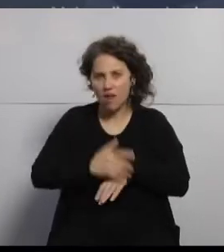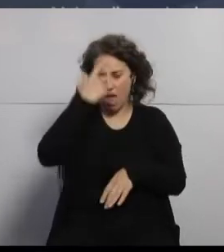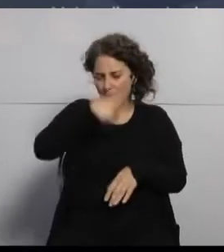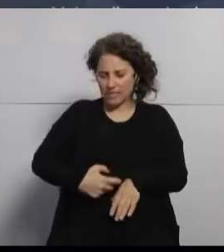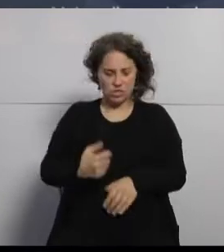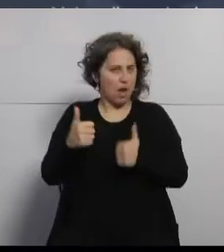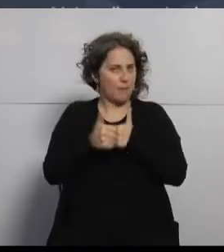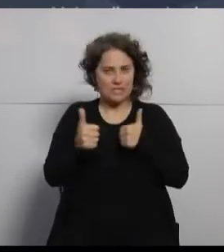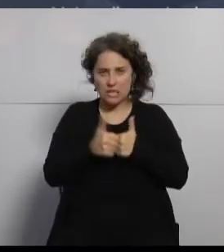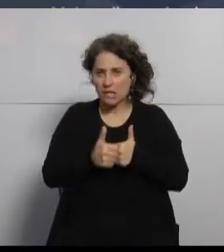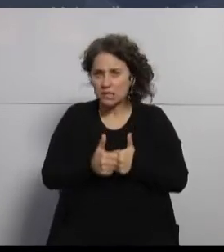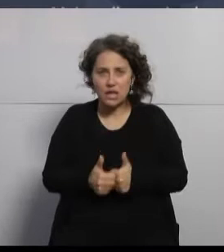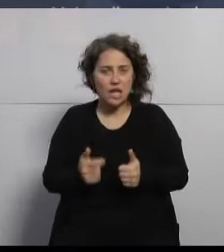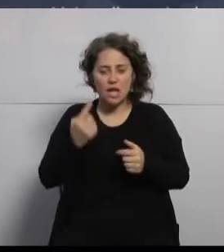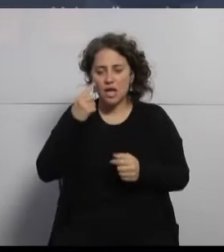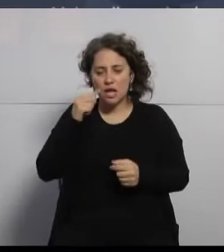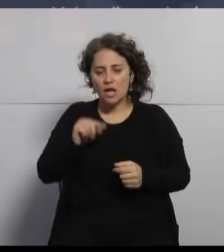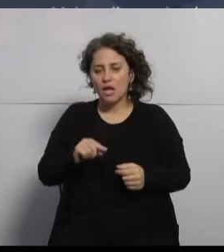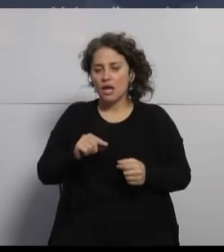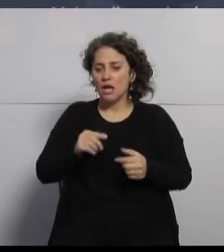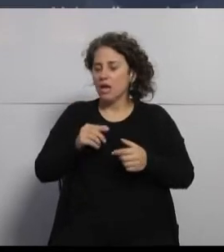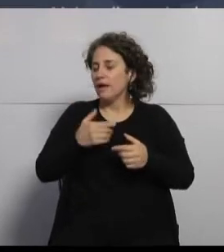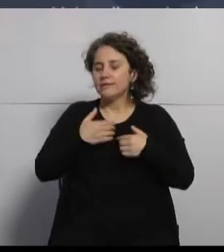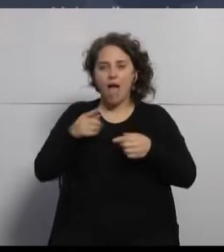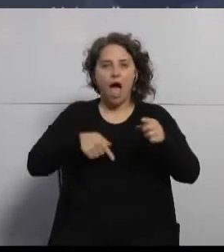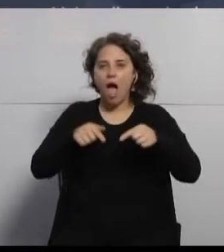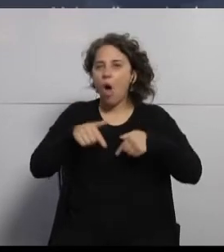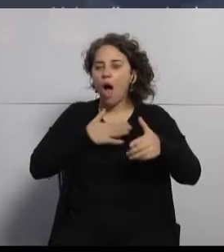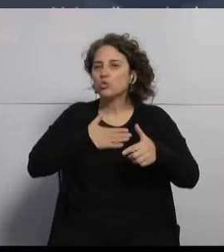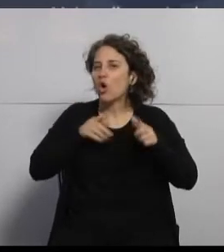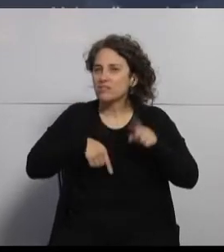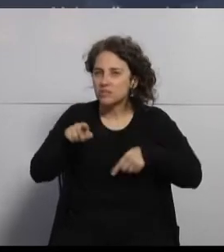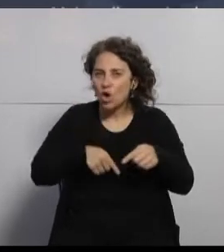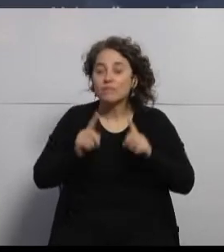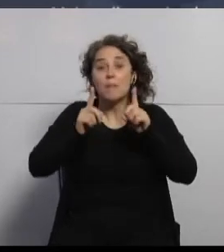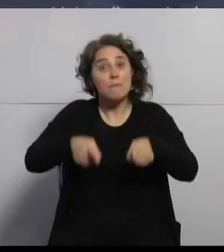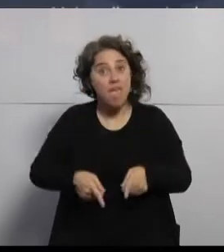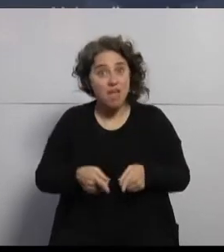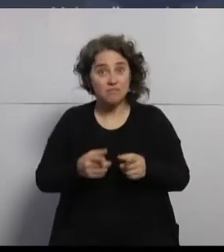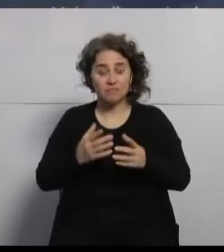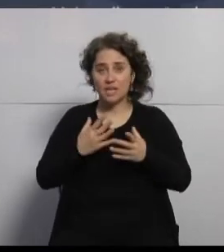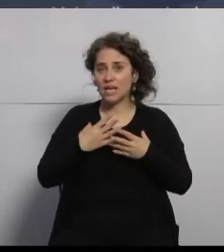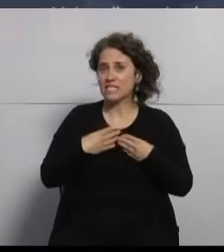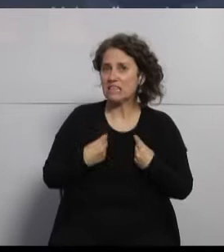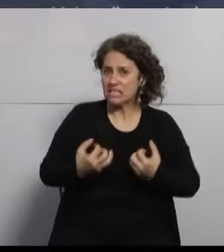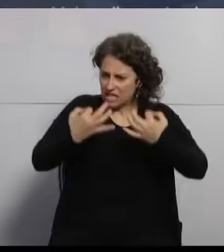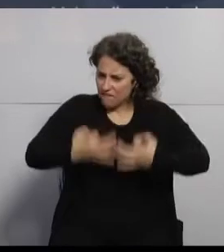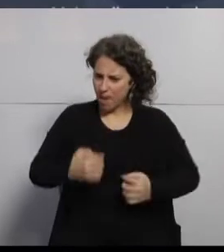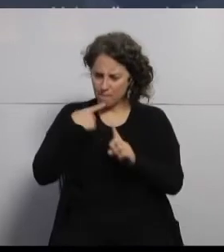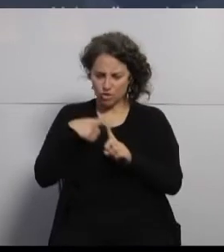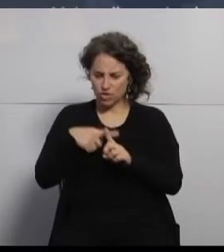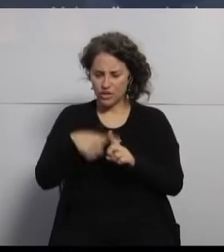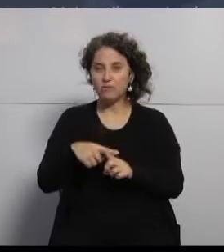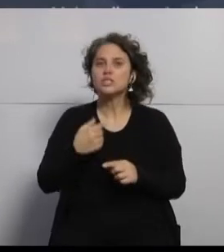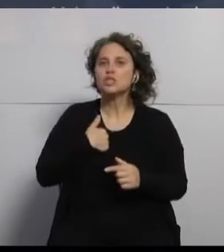de gestión regular de la crónica, la autogestión, el estado mental. Si yo me deprimo, no me tomo el medicamento,